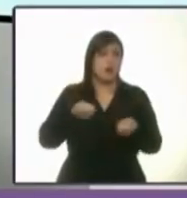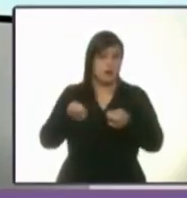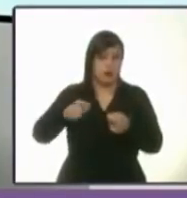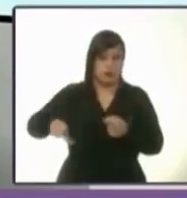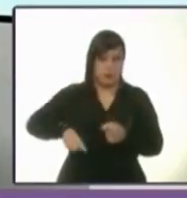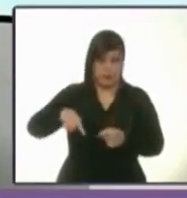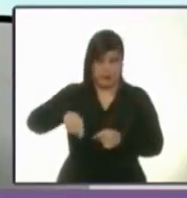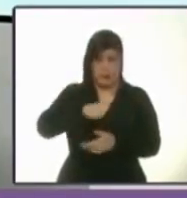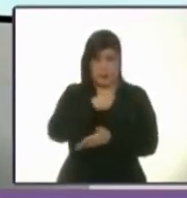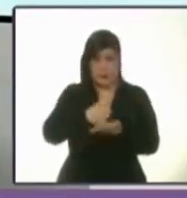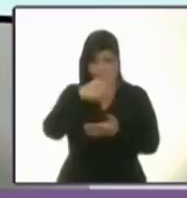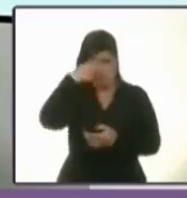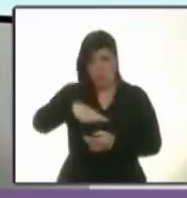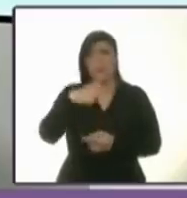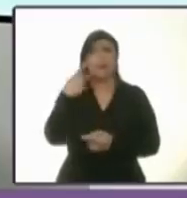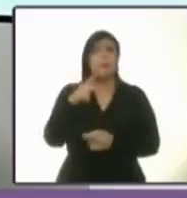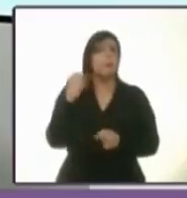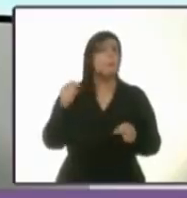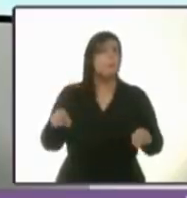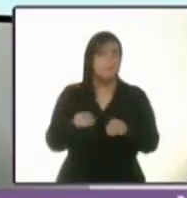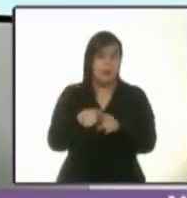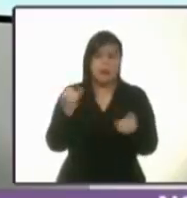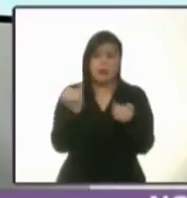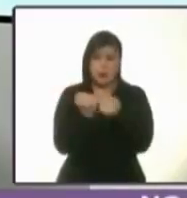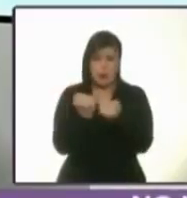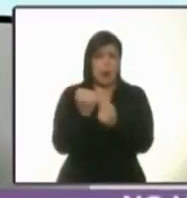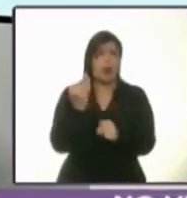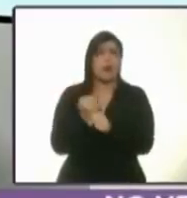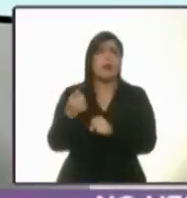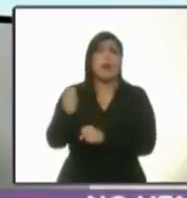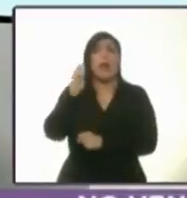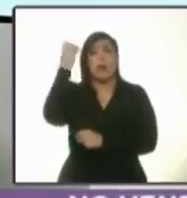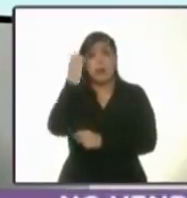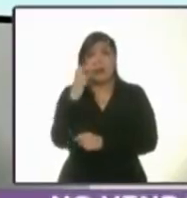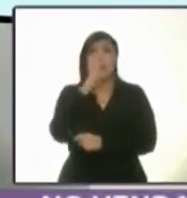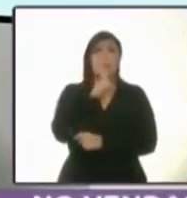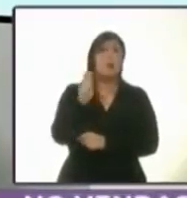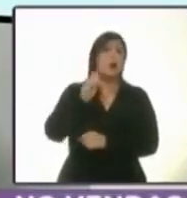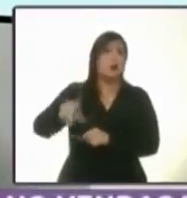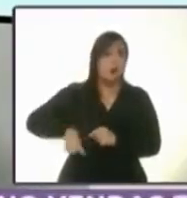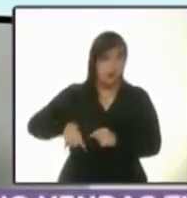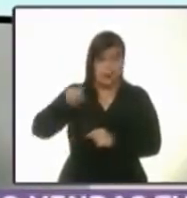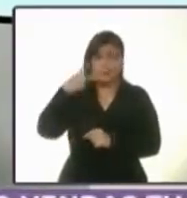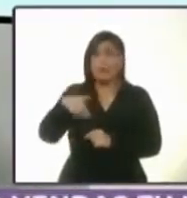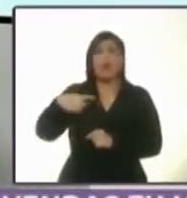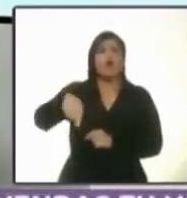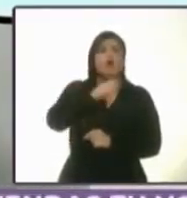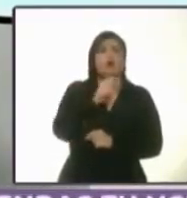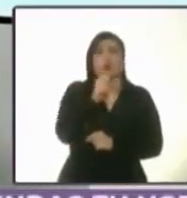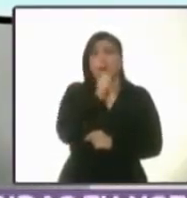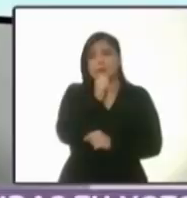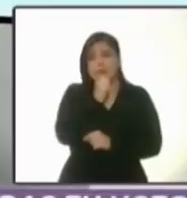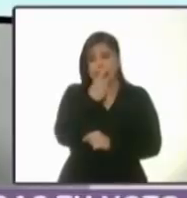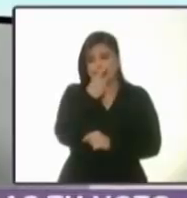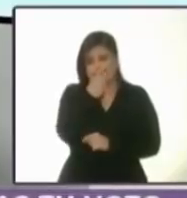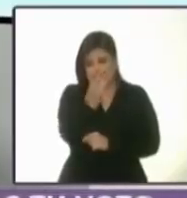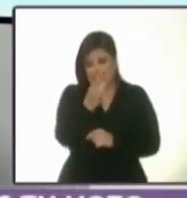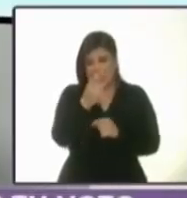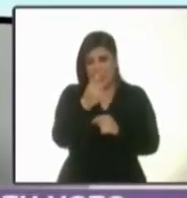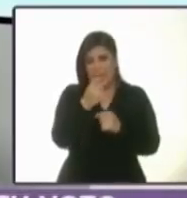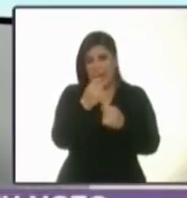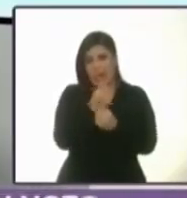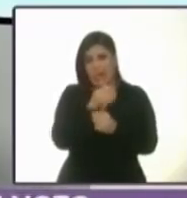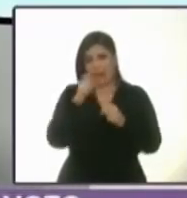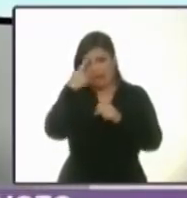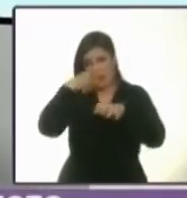están tratando de hacer creer que Sheinbaum puede ser la mejor gobernante. Pero lo que no le dicen, Claudia, a la gente es